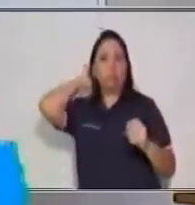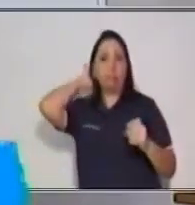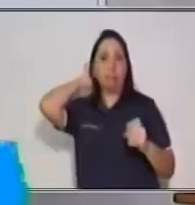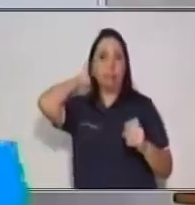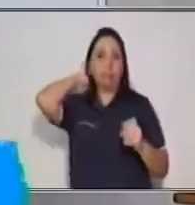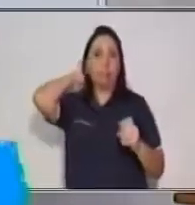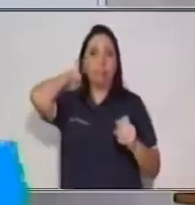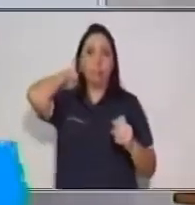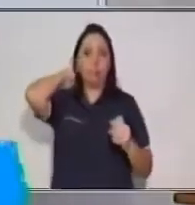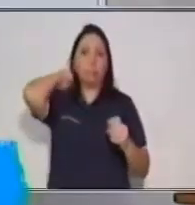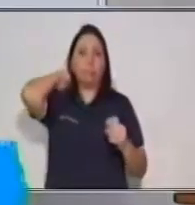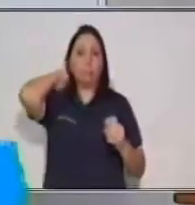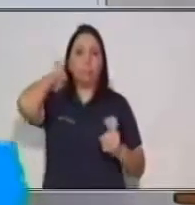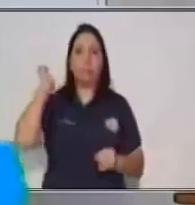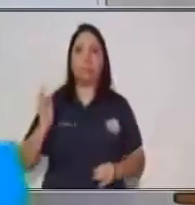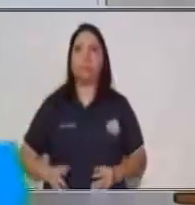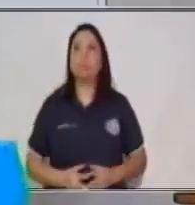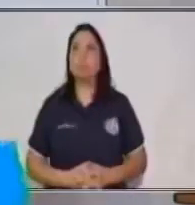estas sesiones.